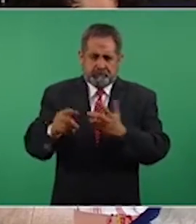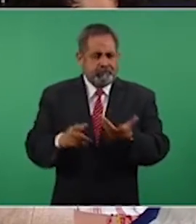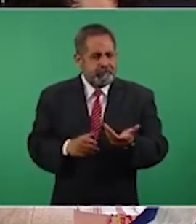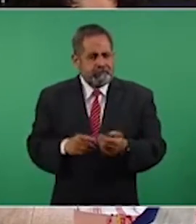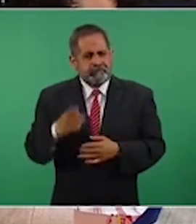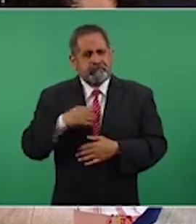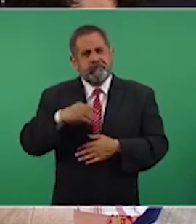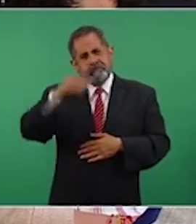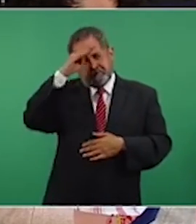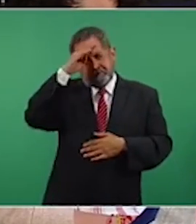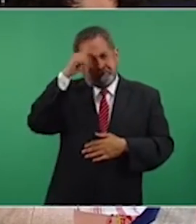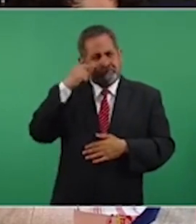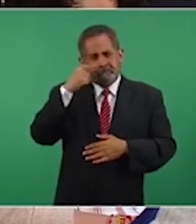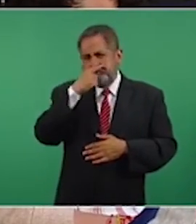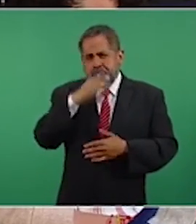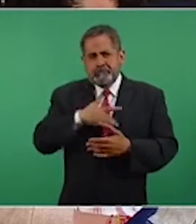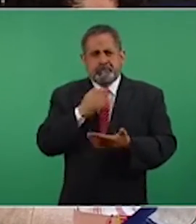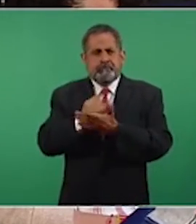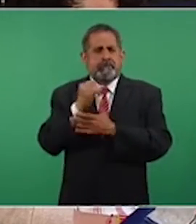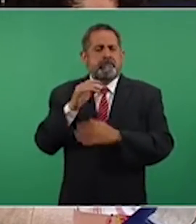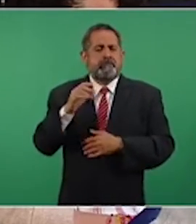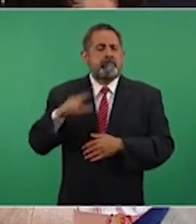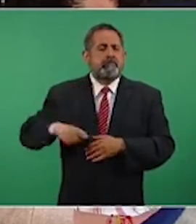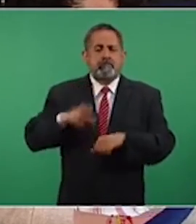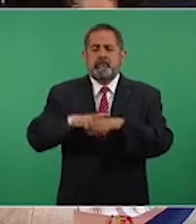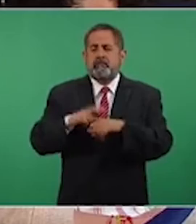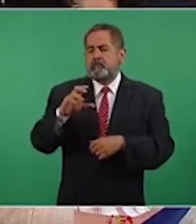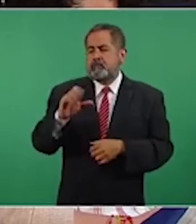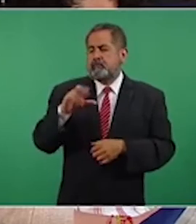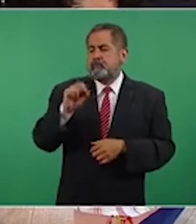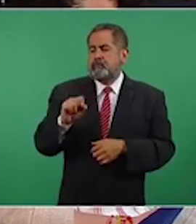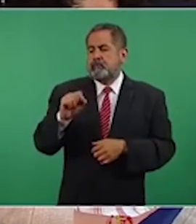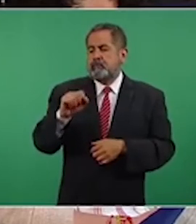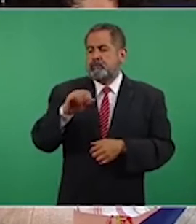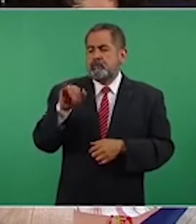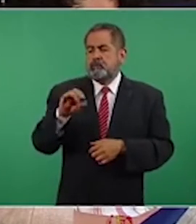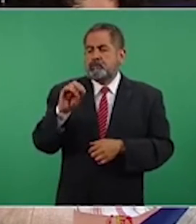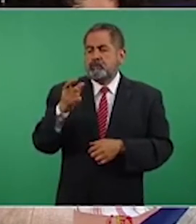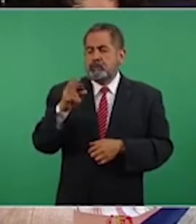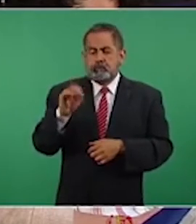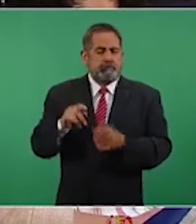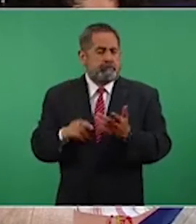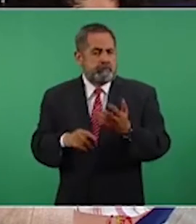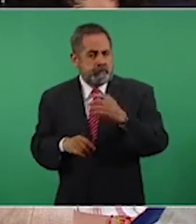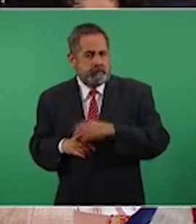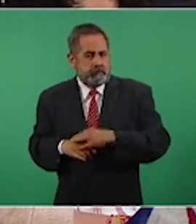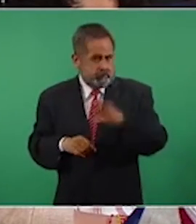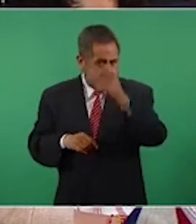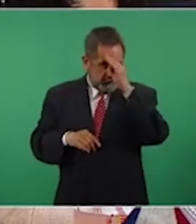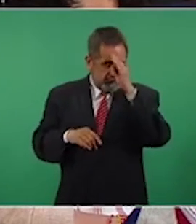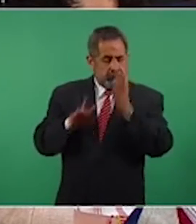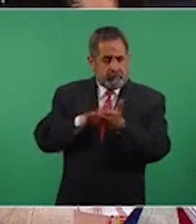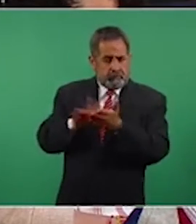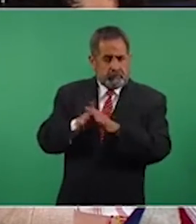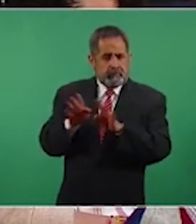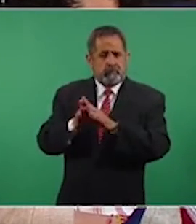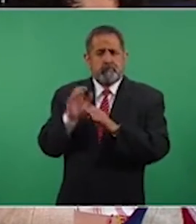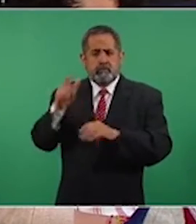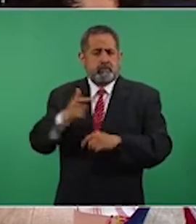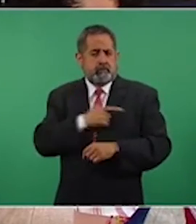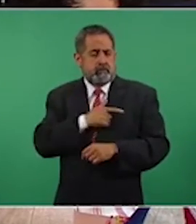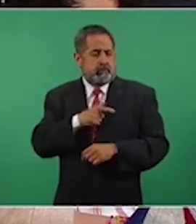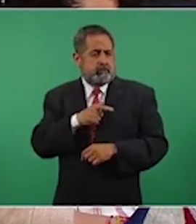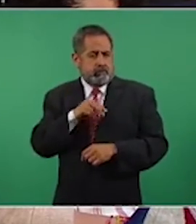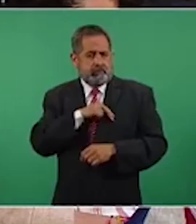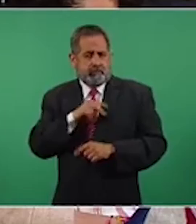califica usted esta acción del gobernador Carlos Joaquín y si usted como jefe del Ejecutivo Federal apoyaría con elementos de la Guardia